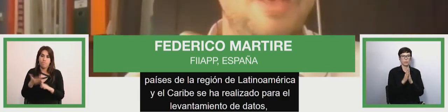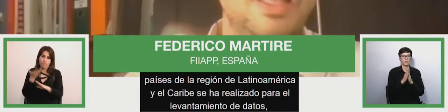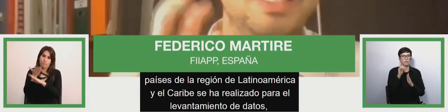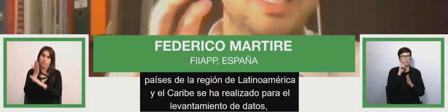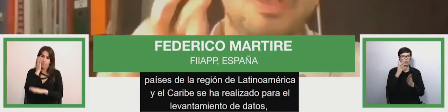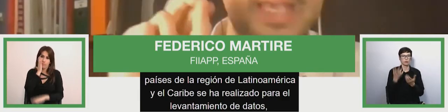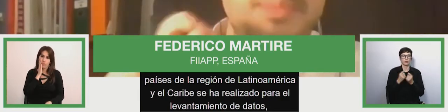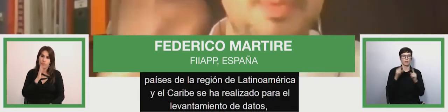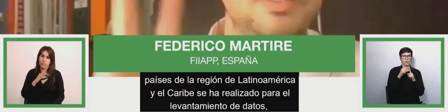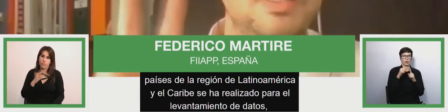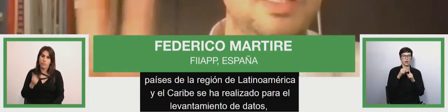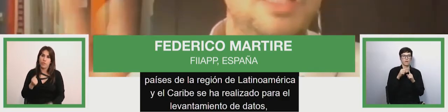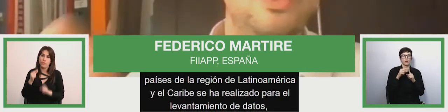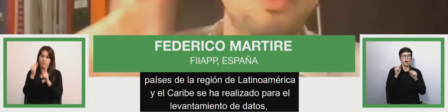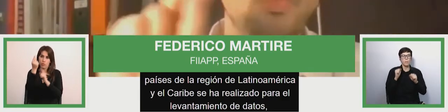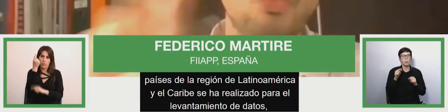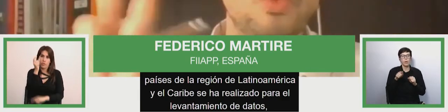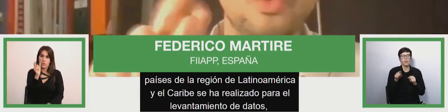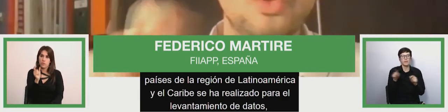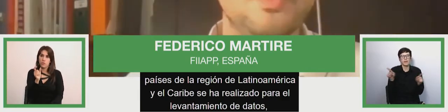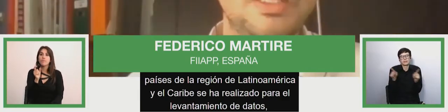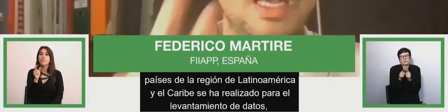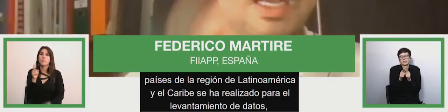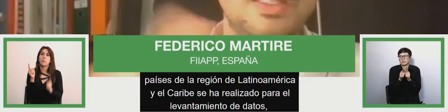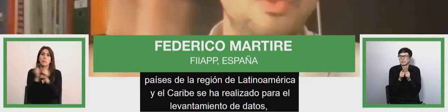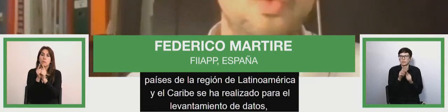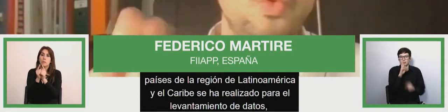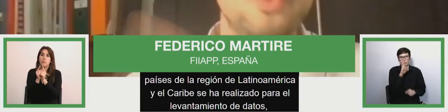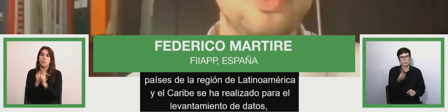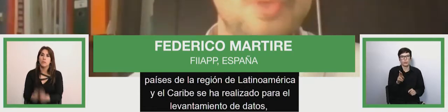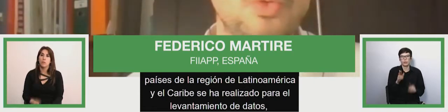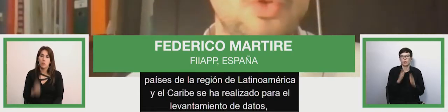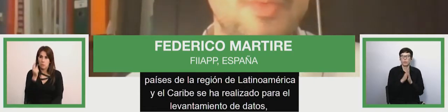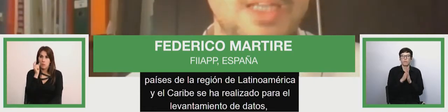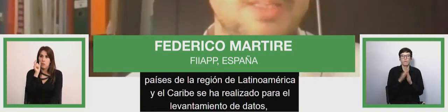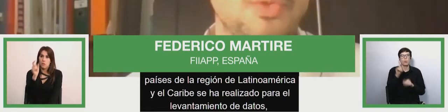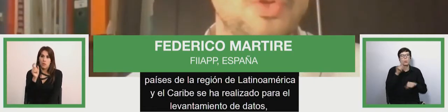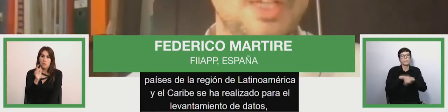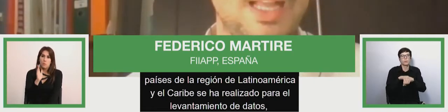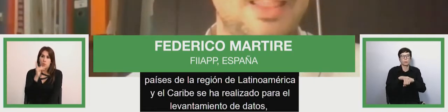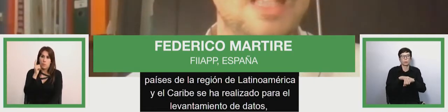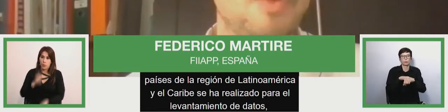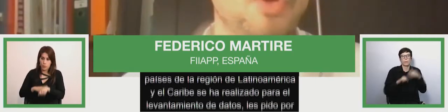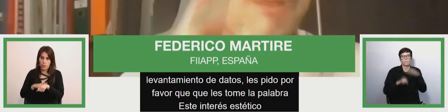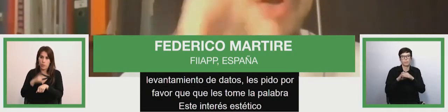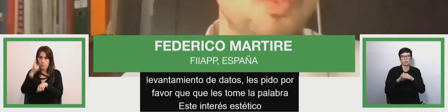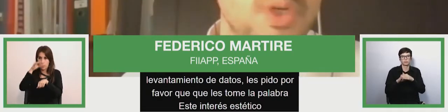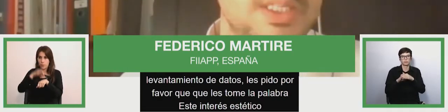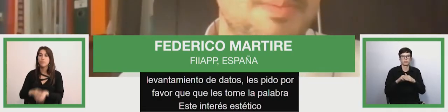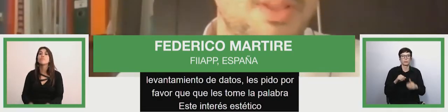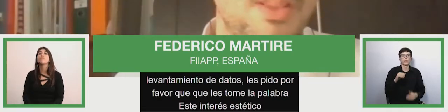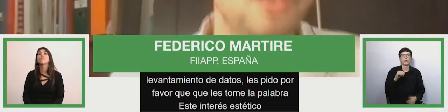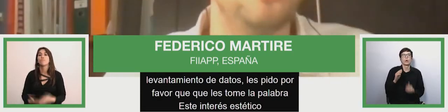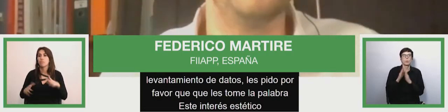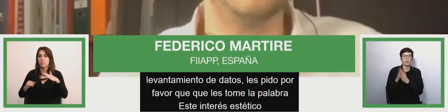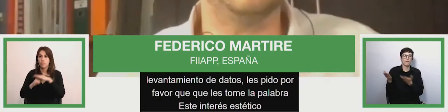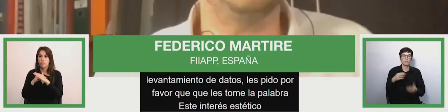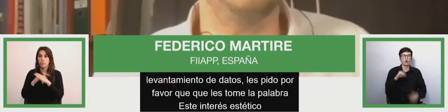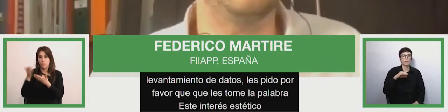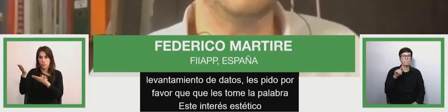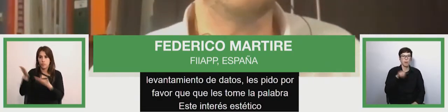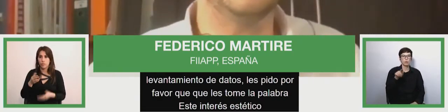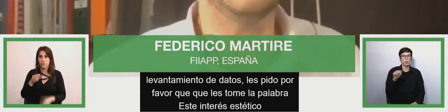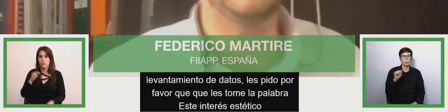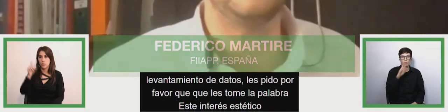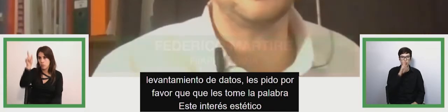palabra de ser hipersintético unos dos mensajes en uno o dos minutos máximos gracias a lo mejor manos puedes empezar tú y